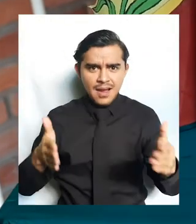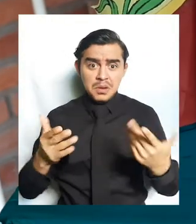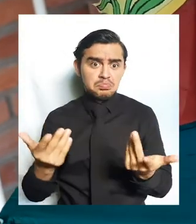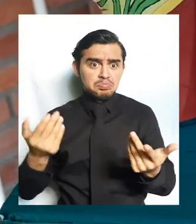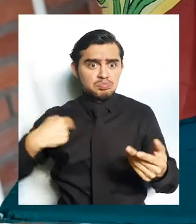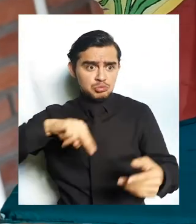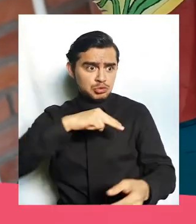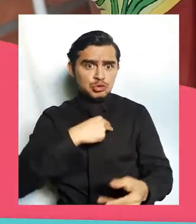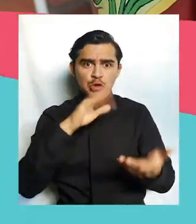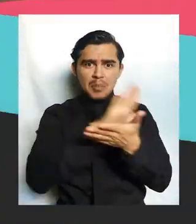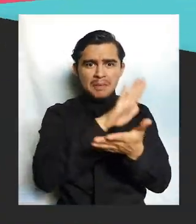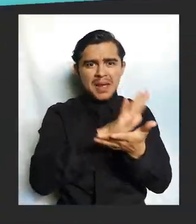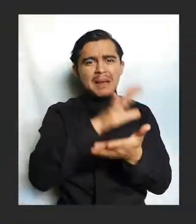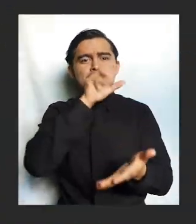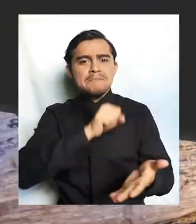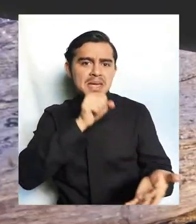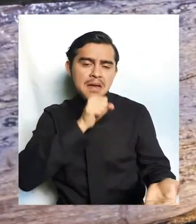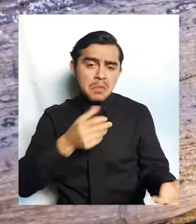ya no necesitábamos.